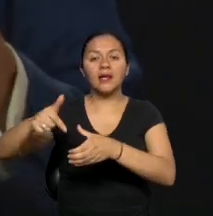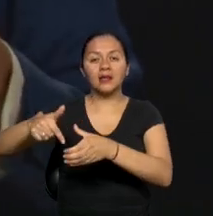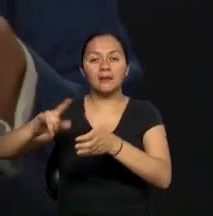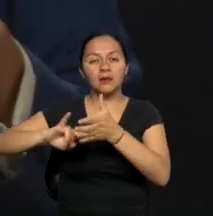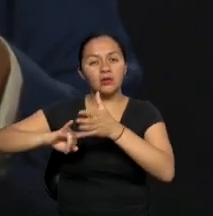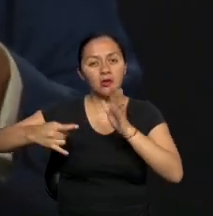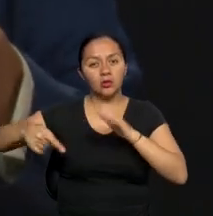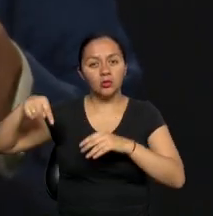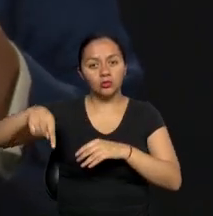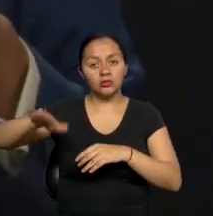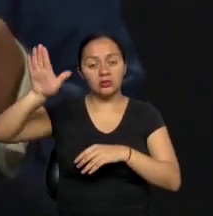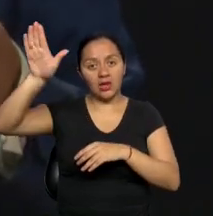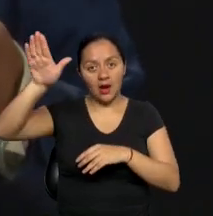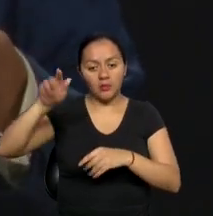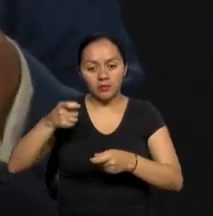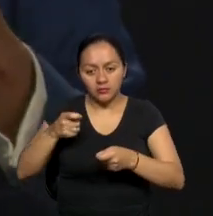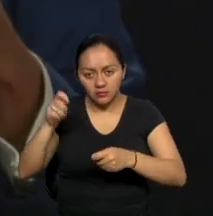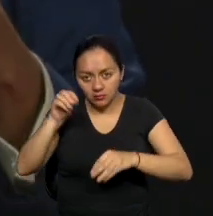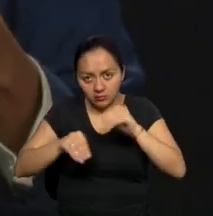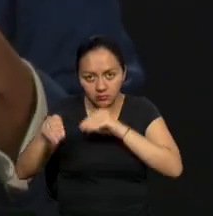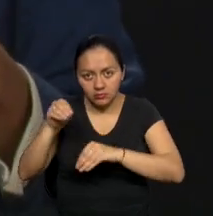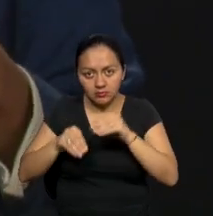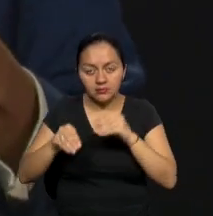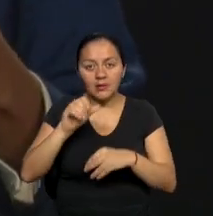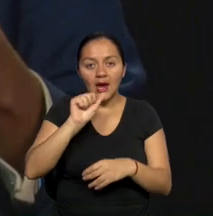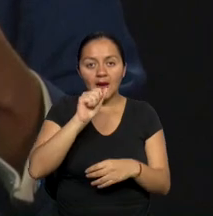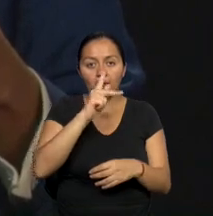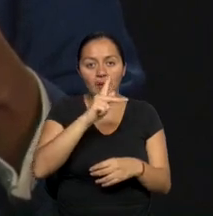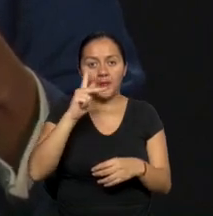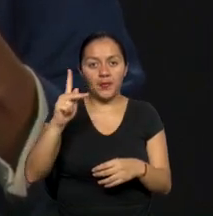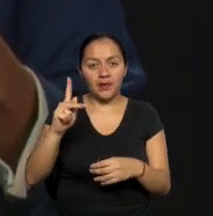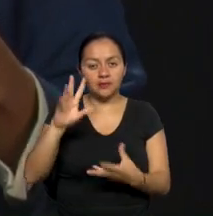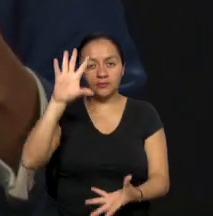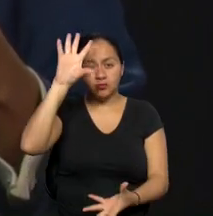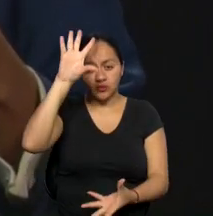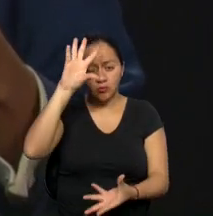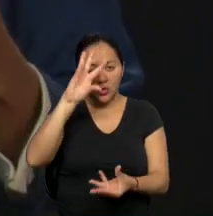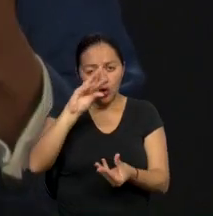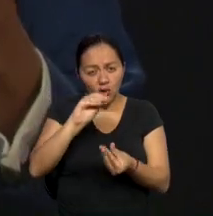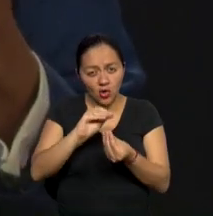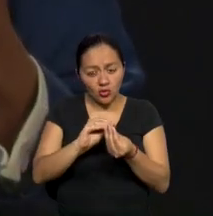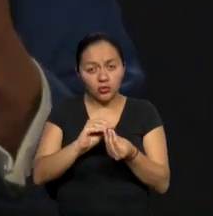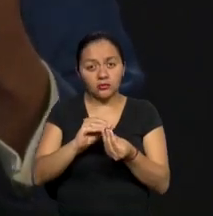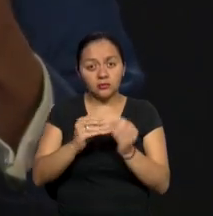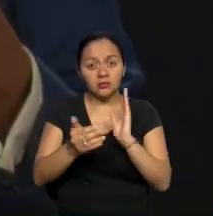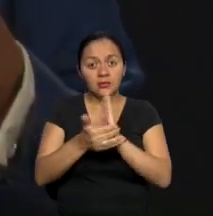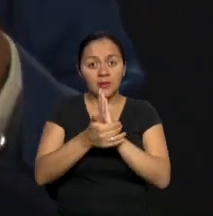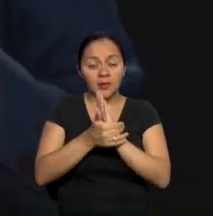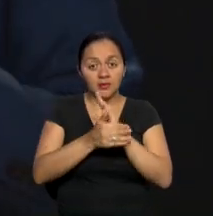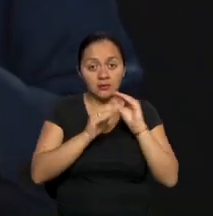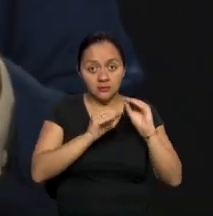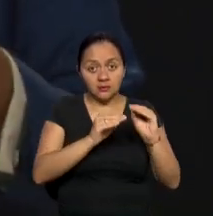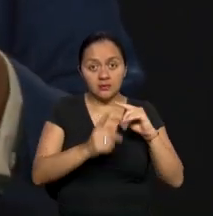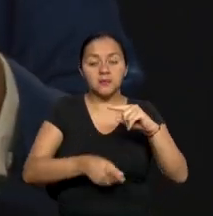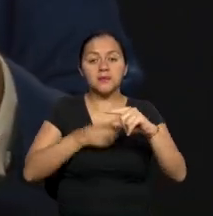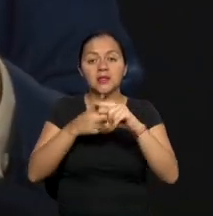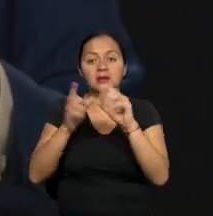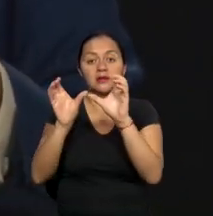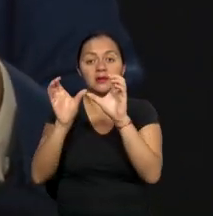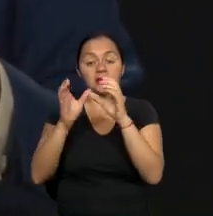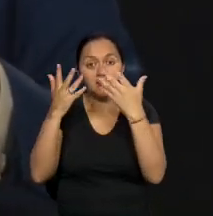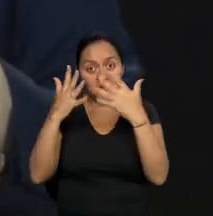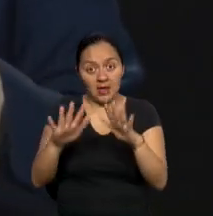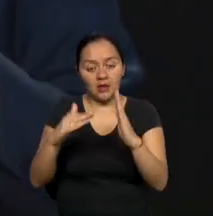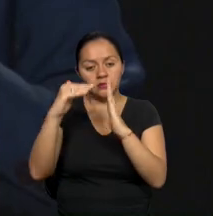desarrolló un app donde va a estar en todos los capacitados y certificados